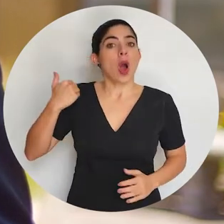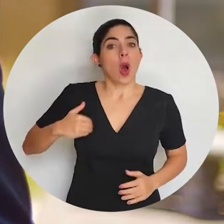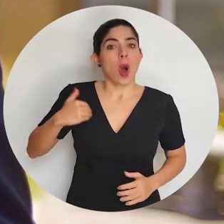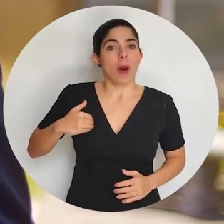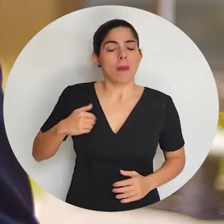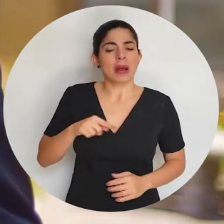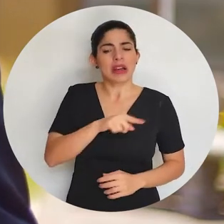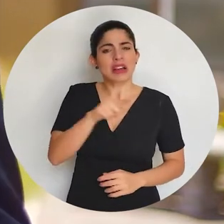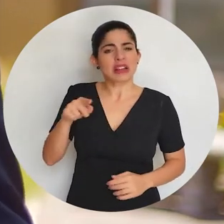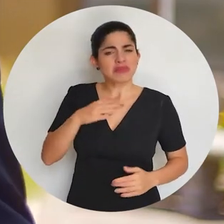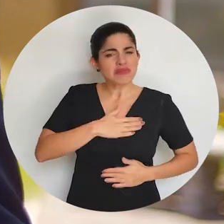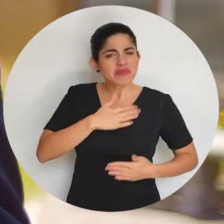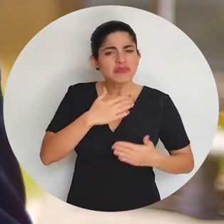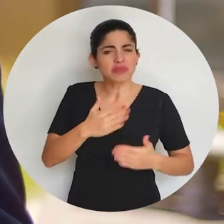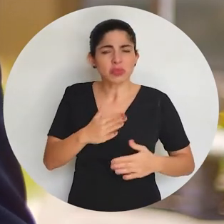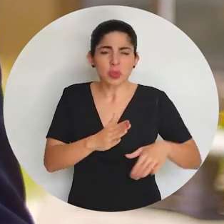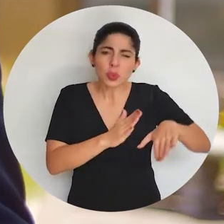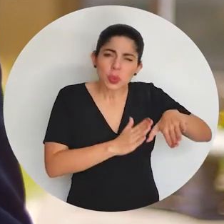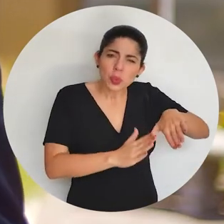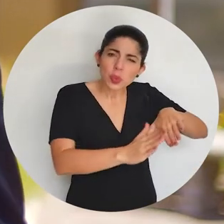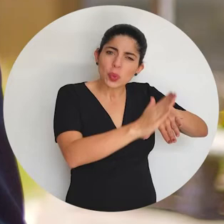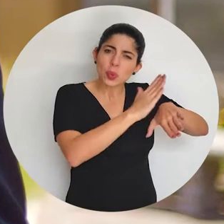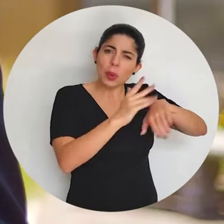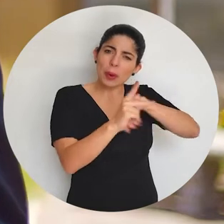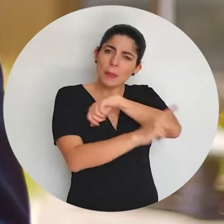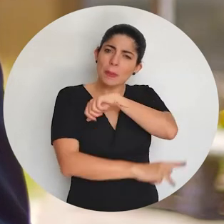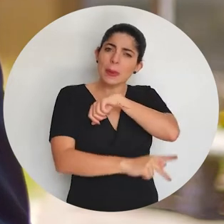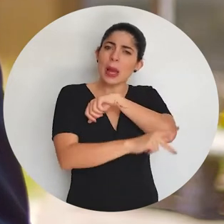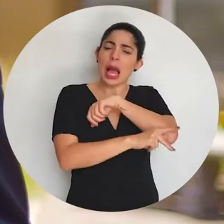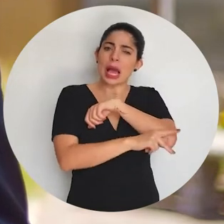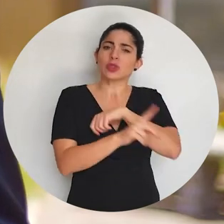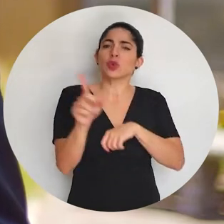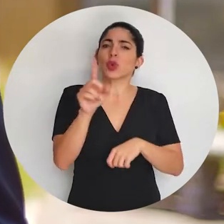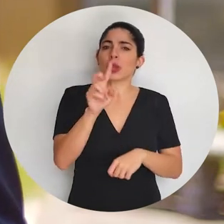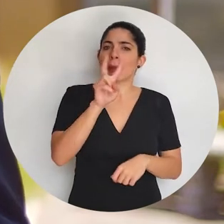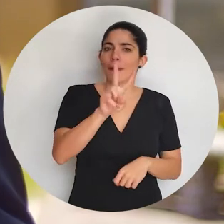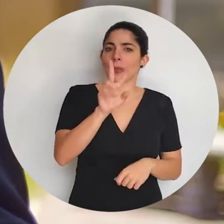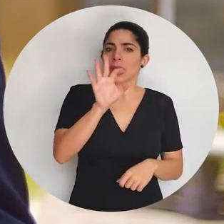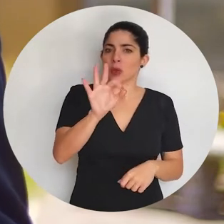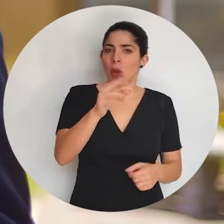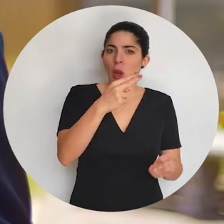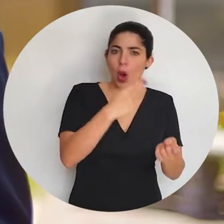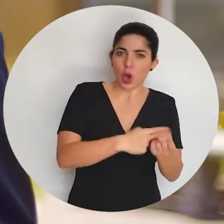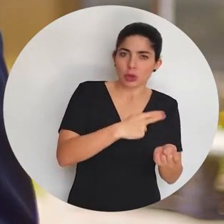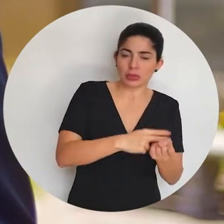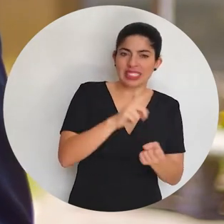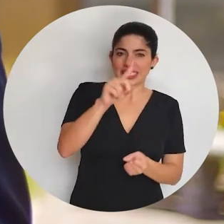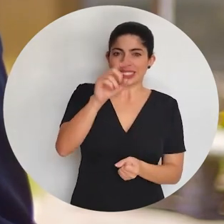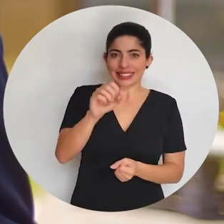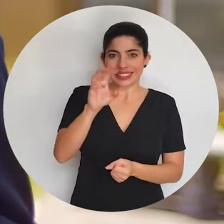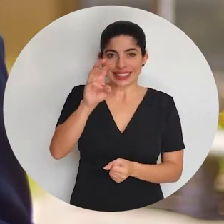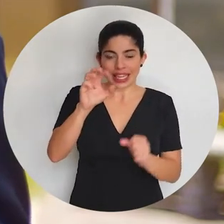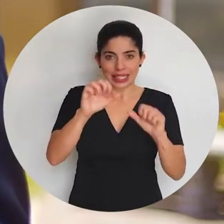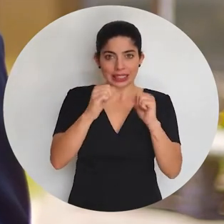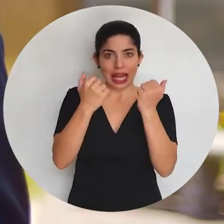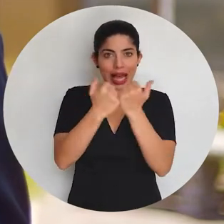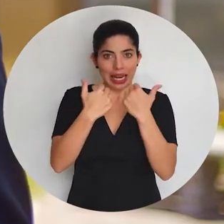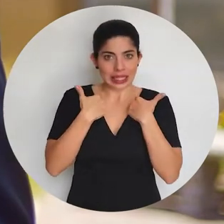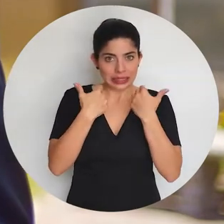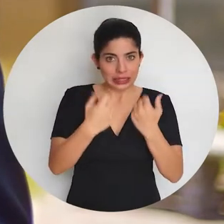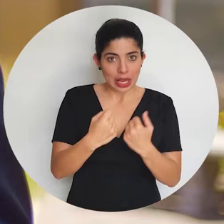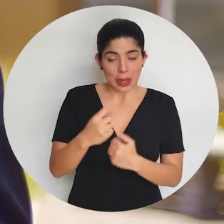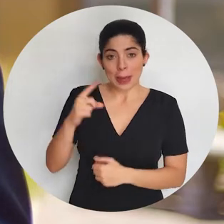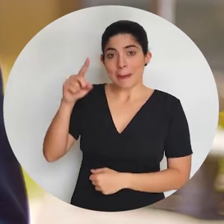y hombres dispuestos a lo largo y ancho del territorio nacional en 29 hospitales, 106